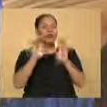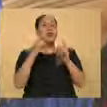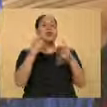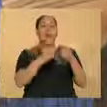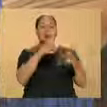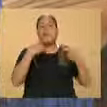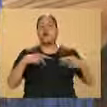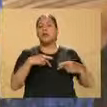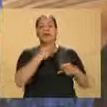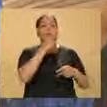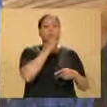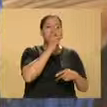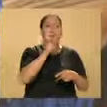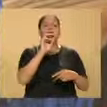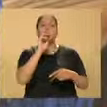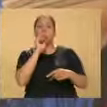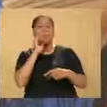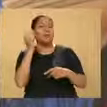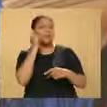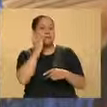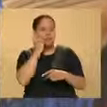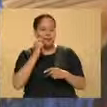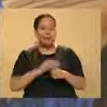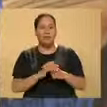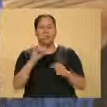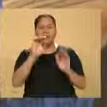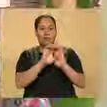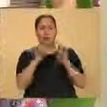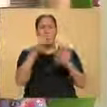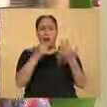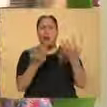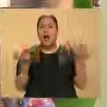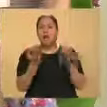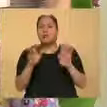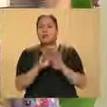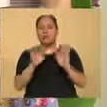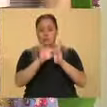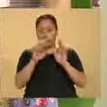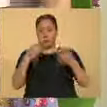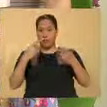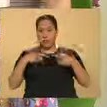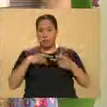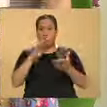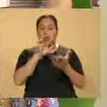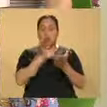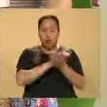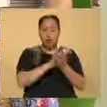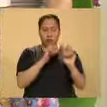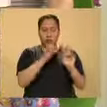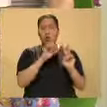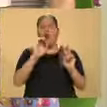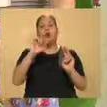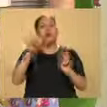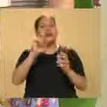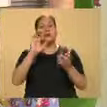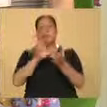familia. A ver, vamos a ver cómo se dan estos actos. Pues el cónyuge, excónyuge,